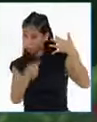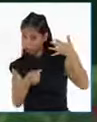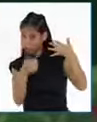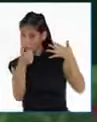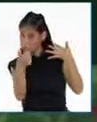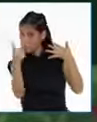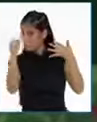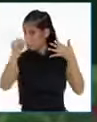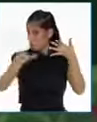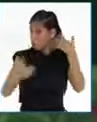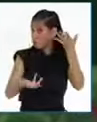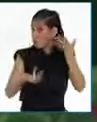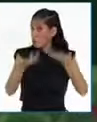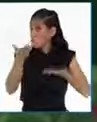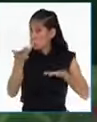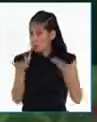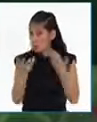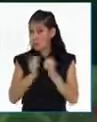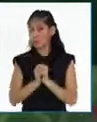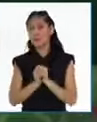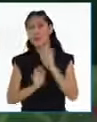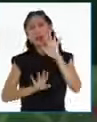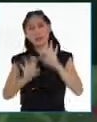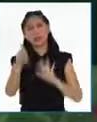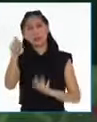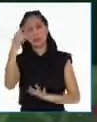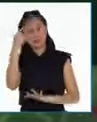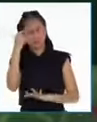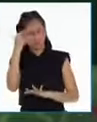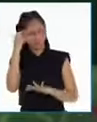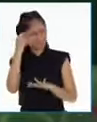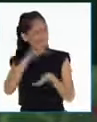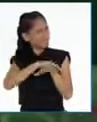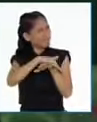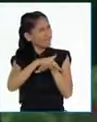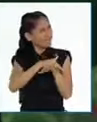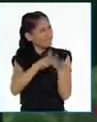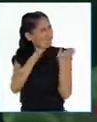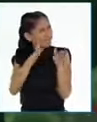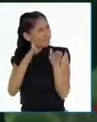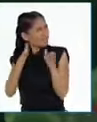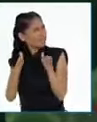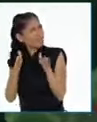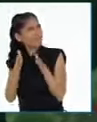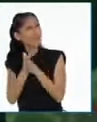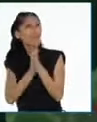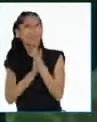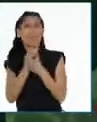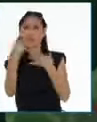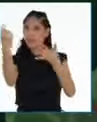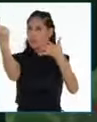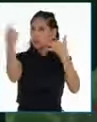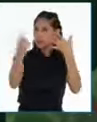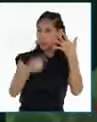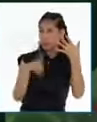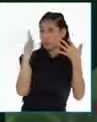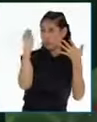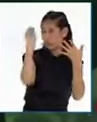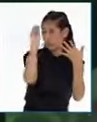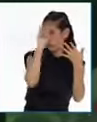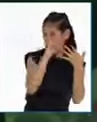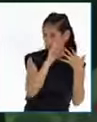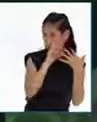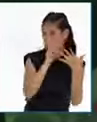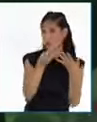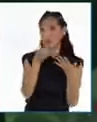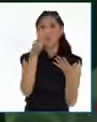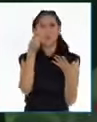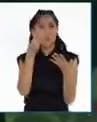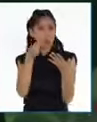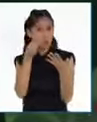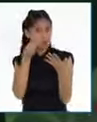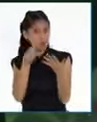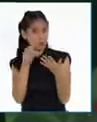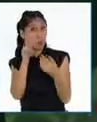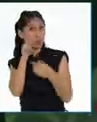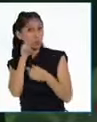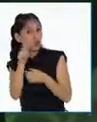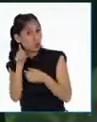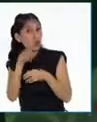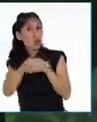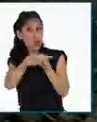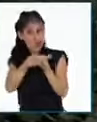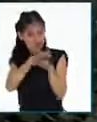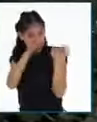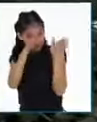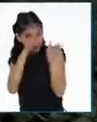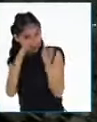Las decisiones difíciles suelen tener dos características. Una es que van a afectar a varios aspectos de nuestras